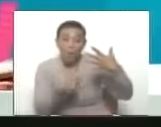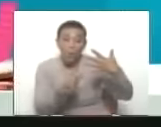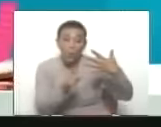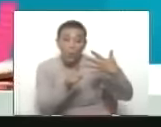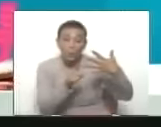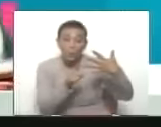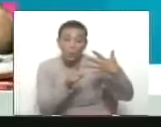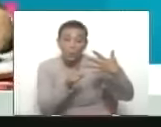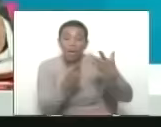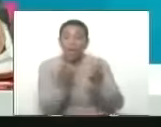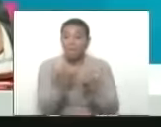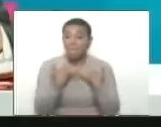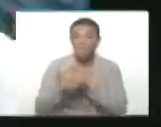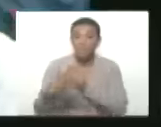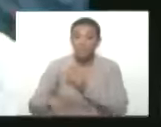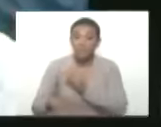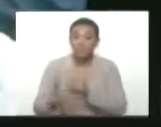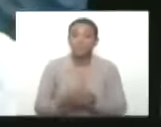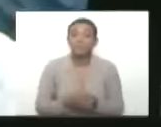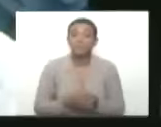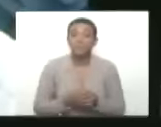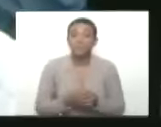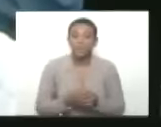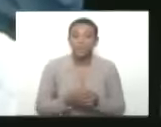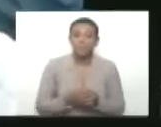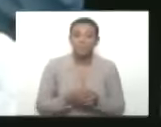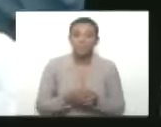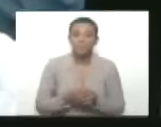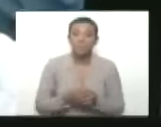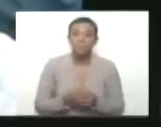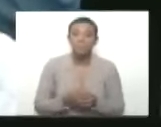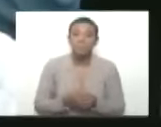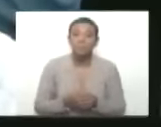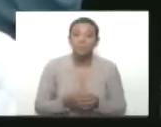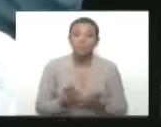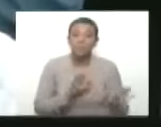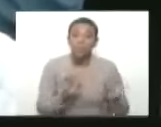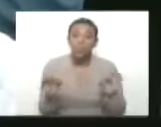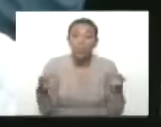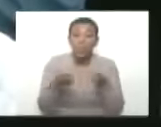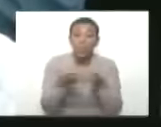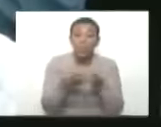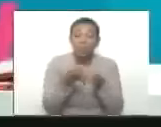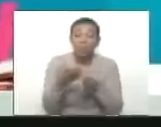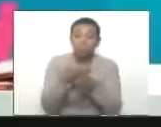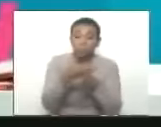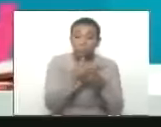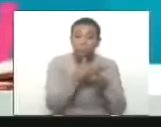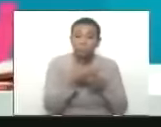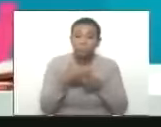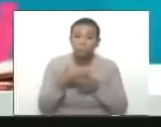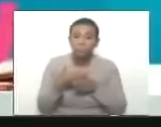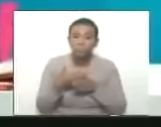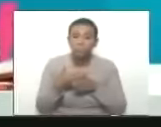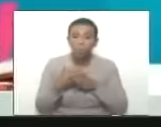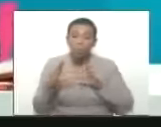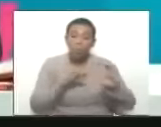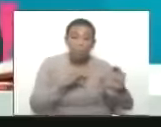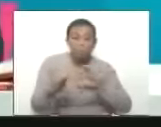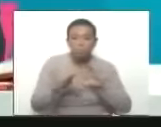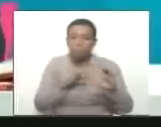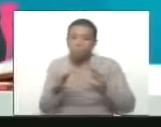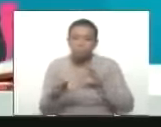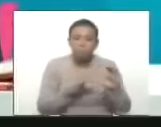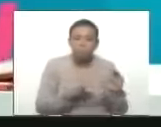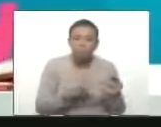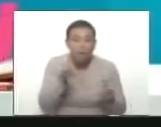Sujeto Económico yo le pido al Estado Mayor que organicen un conjunto de comparecencias de piezas comunicacionales